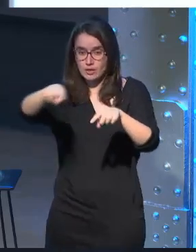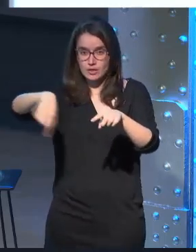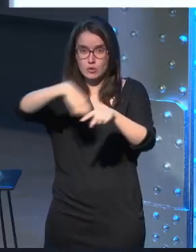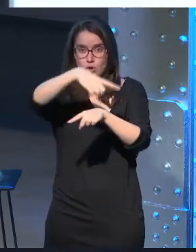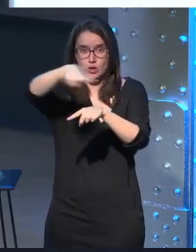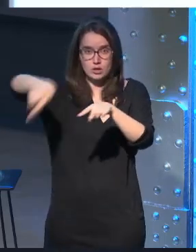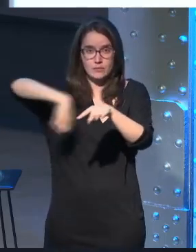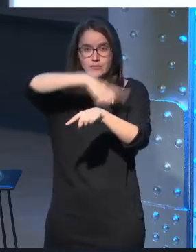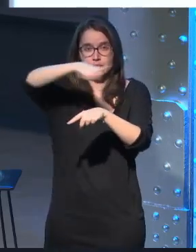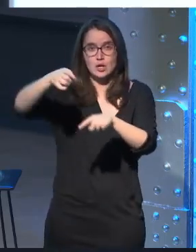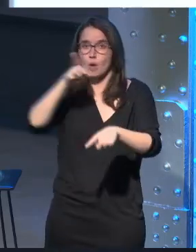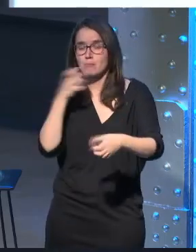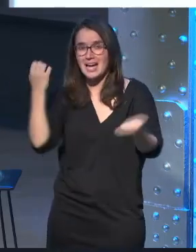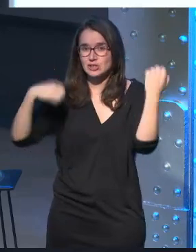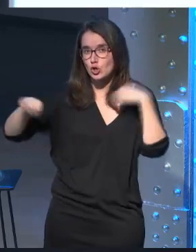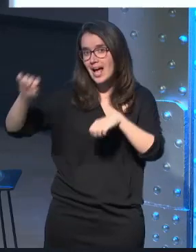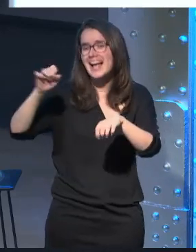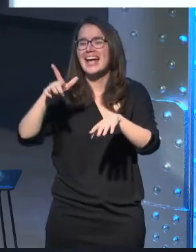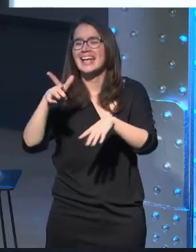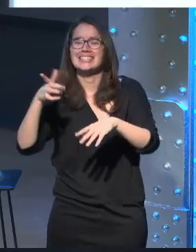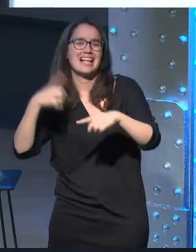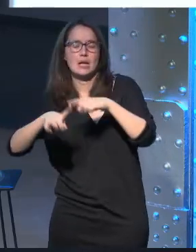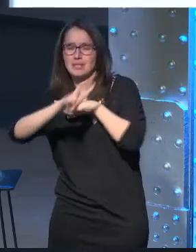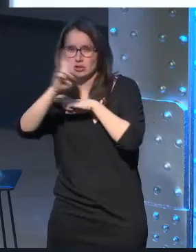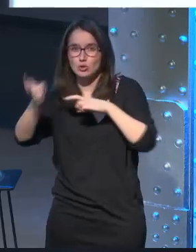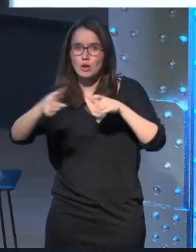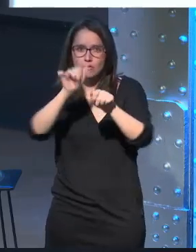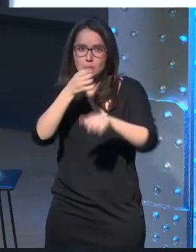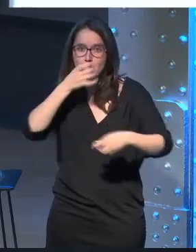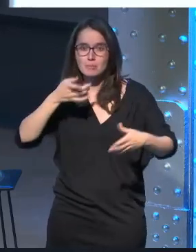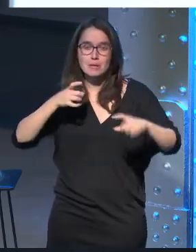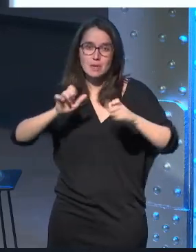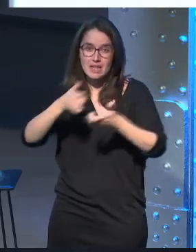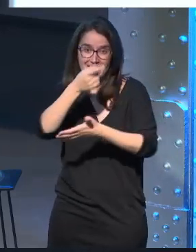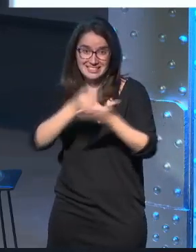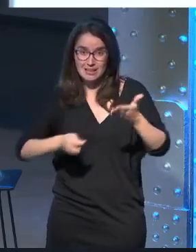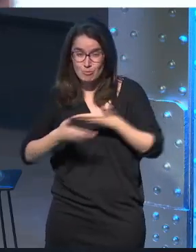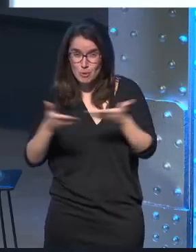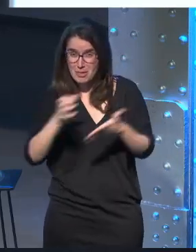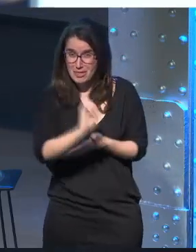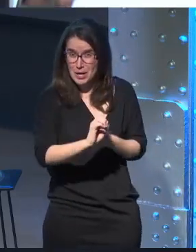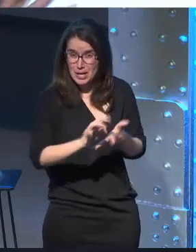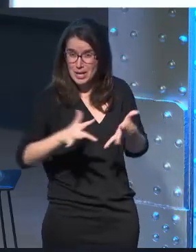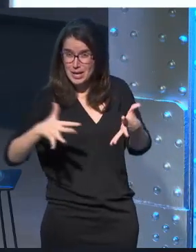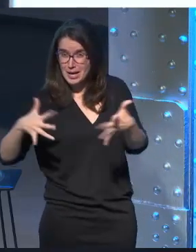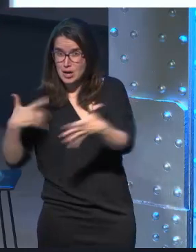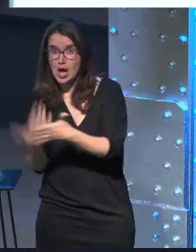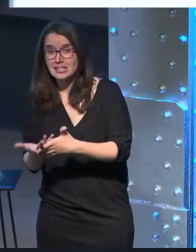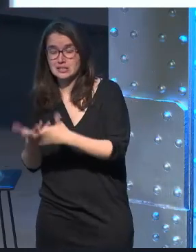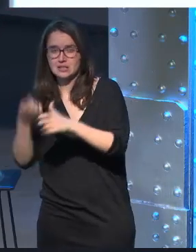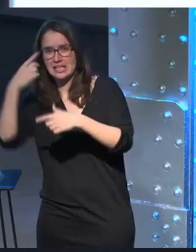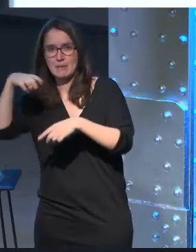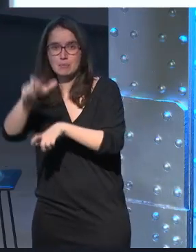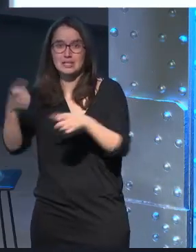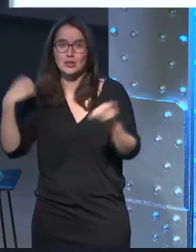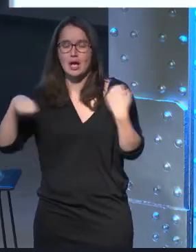diferentes personajes actores elementos que van a aparecer es una buena forma para empezar a diseñar desde cero ¿vale? y saber cómo se van a mover los personajes en ese